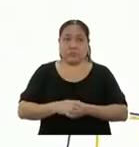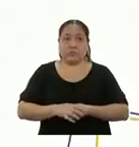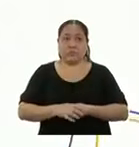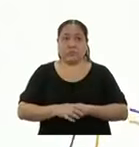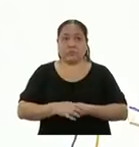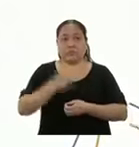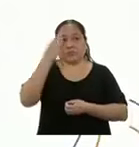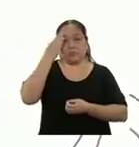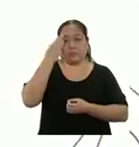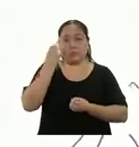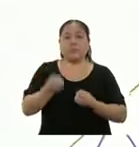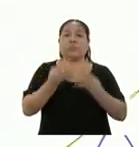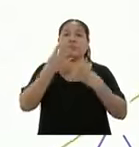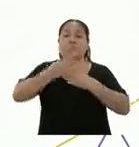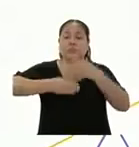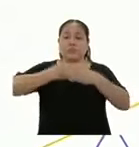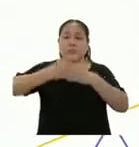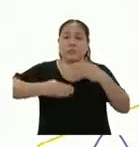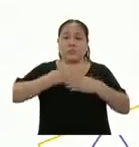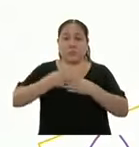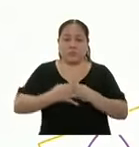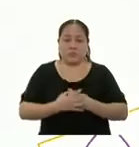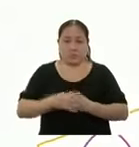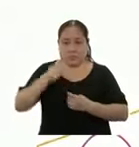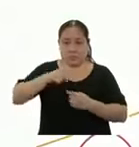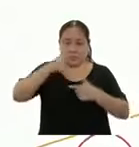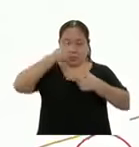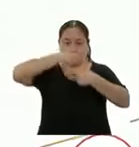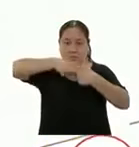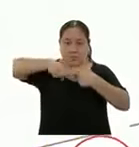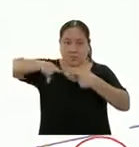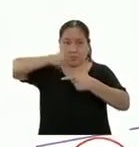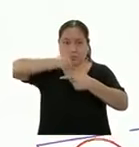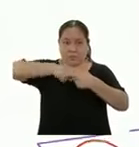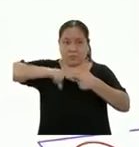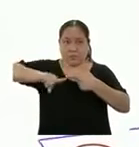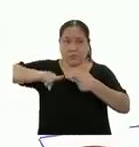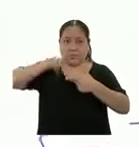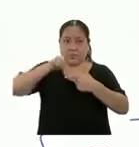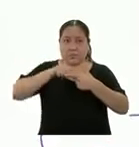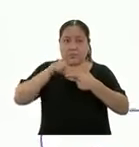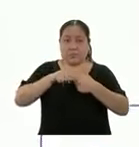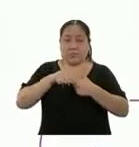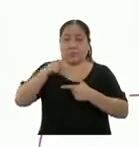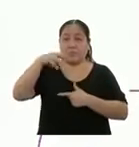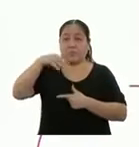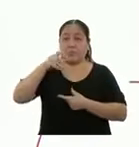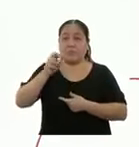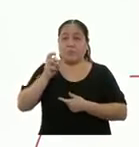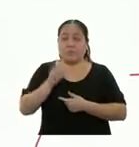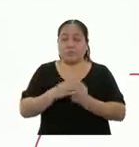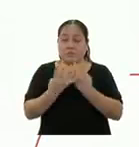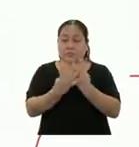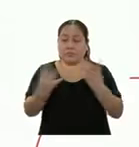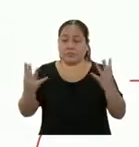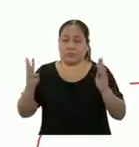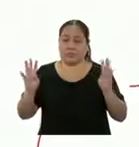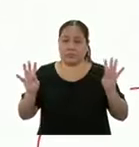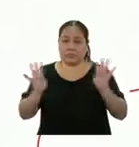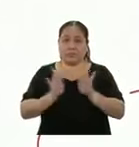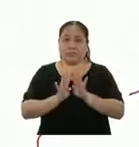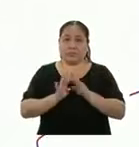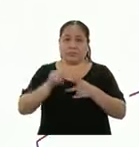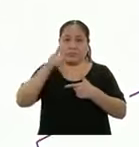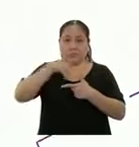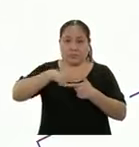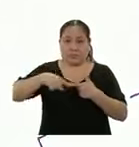número de rollos que hay que comprar, debemos dividir la cantidad de metros lineales de malla que se necesita para acercar el terreno entre